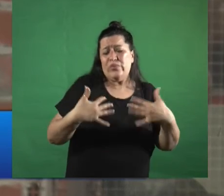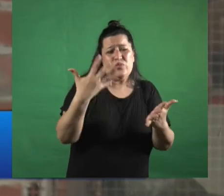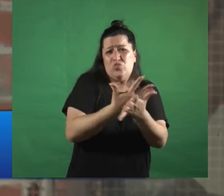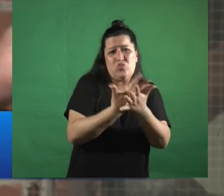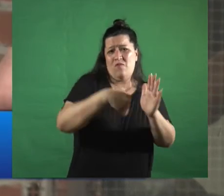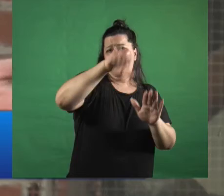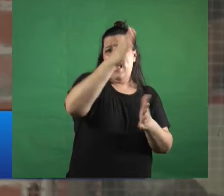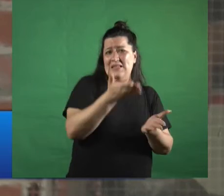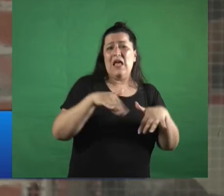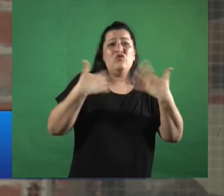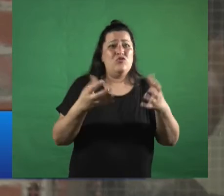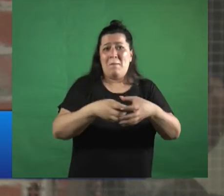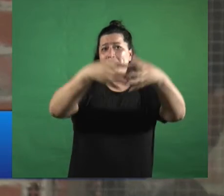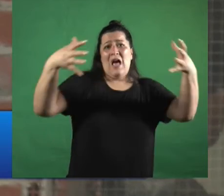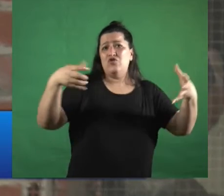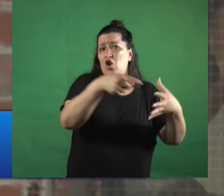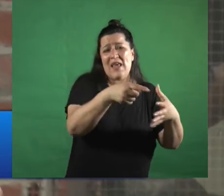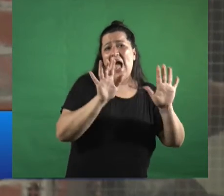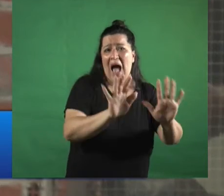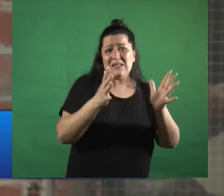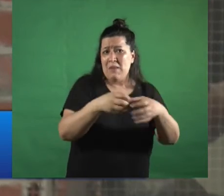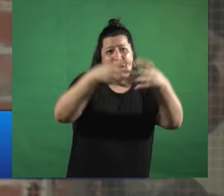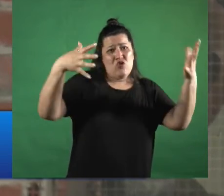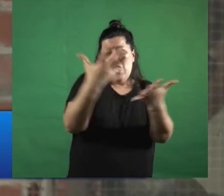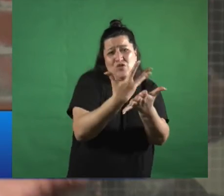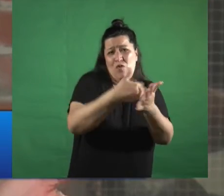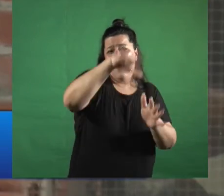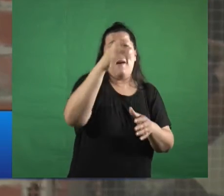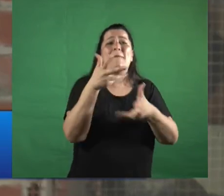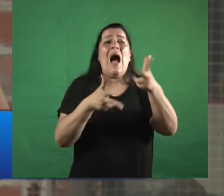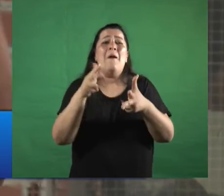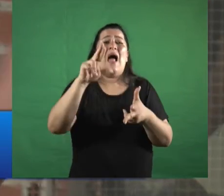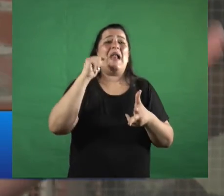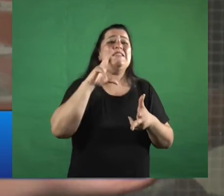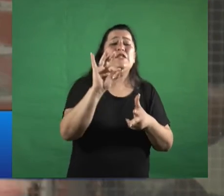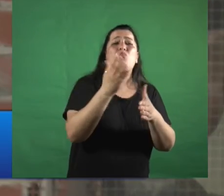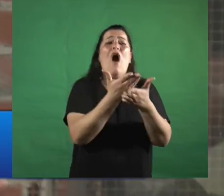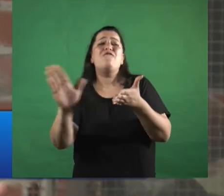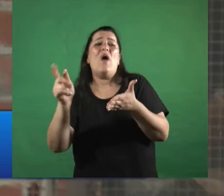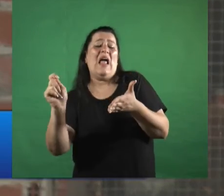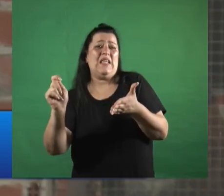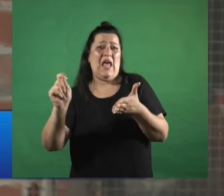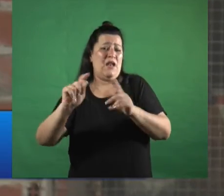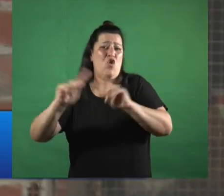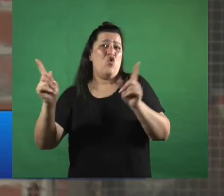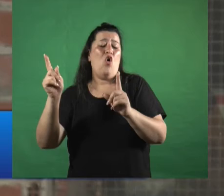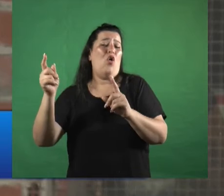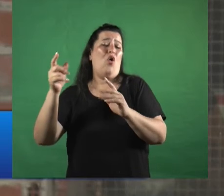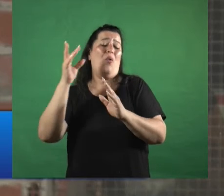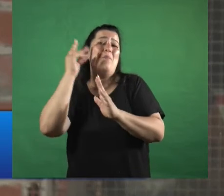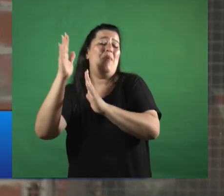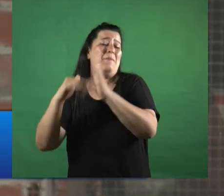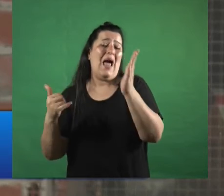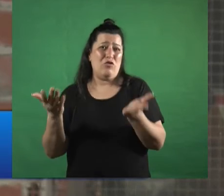en este caso son las mayorías en el caso cuando vos hablás del racismo lo que quedan afuera son todos los no blancos en la Argentina entonces